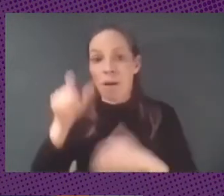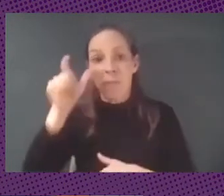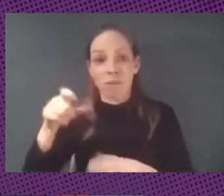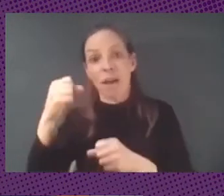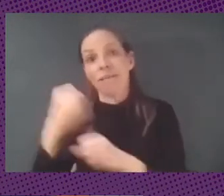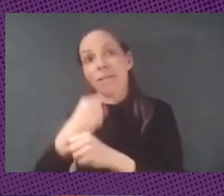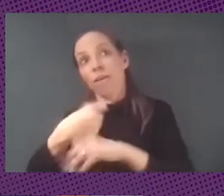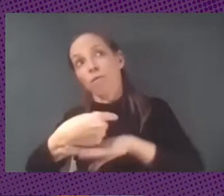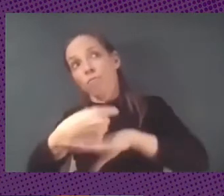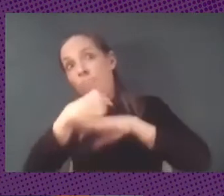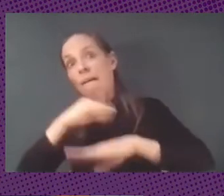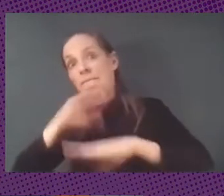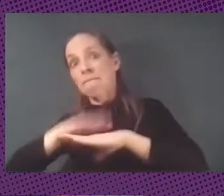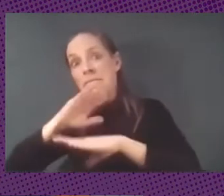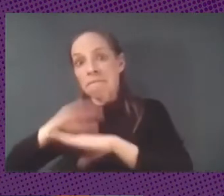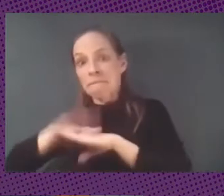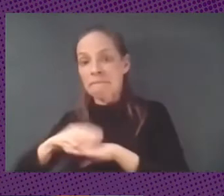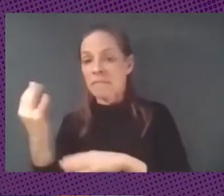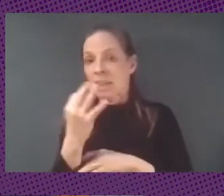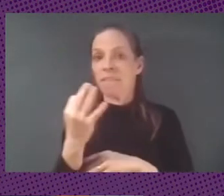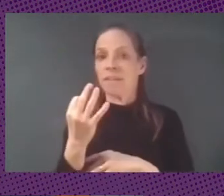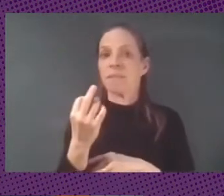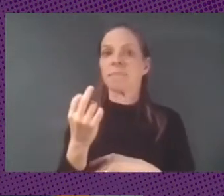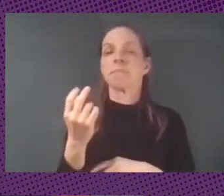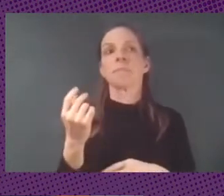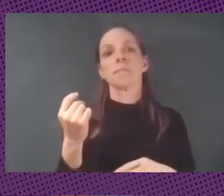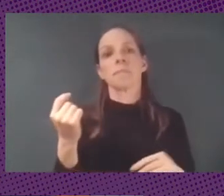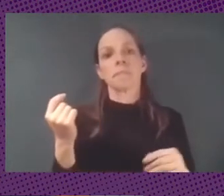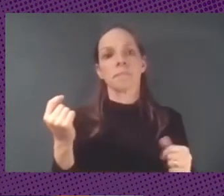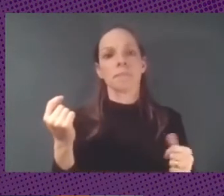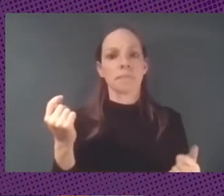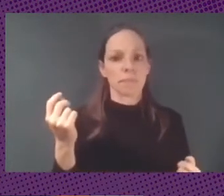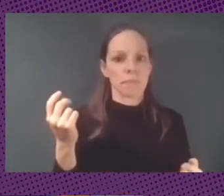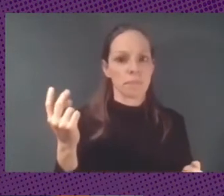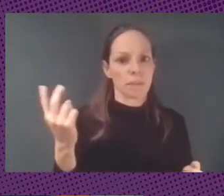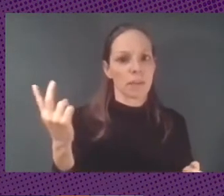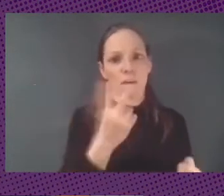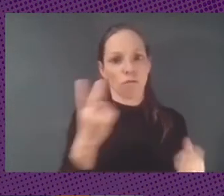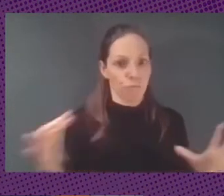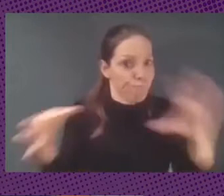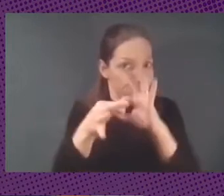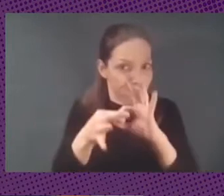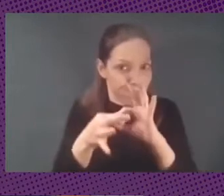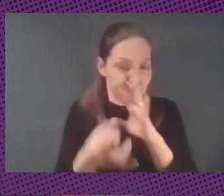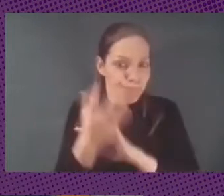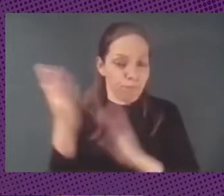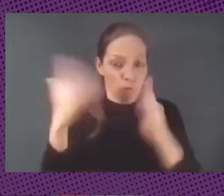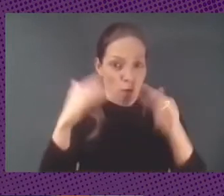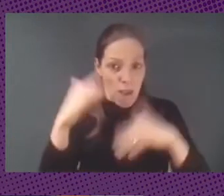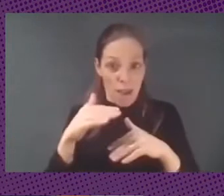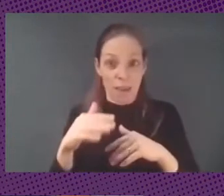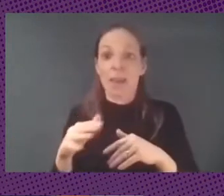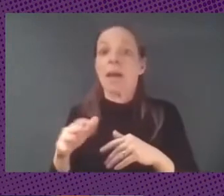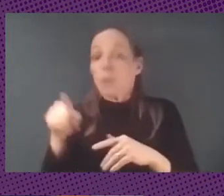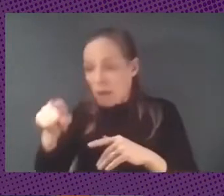desarrollos de esas herramientas por las que esa persona gana tanto dinero esas personas que están